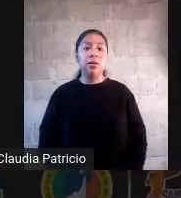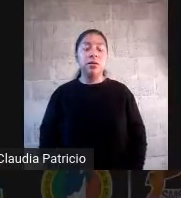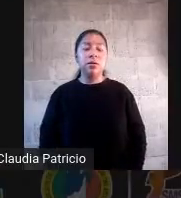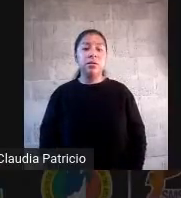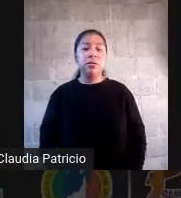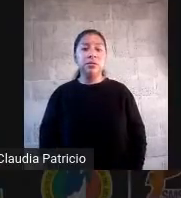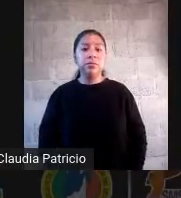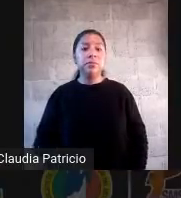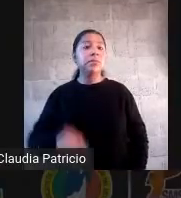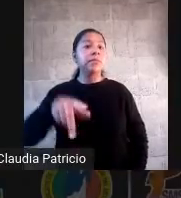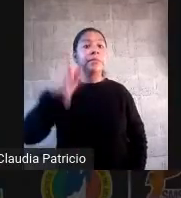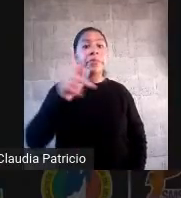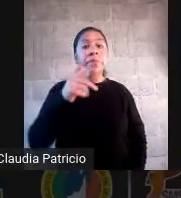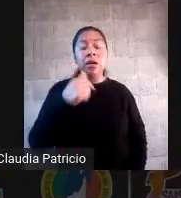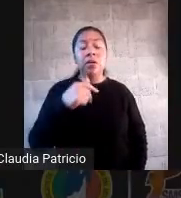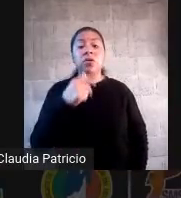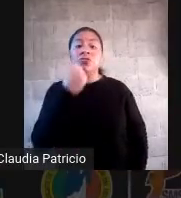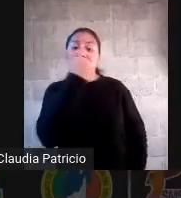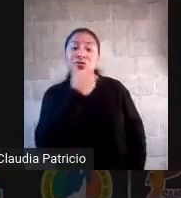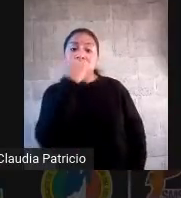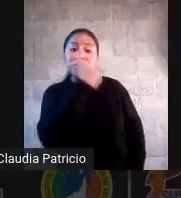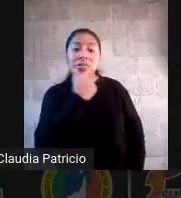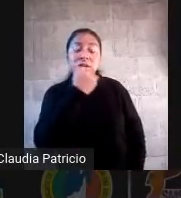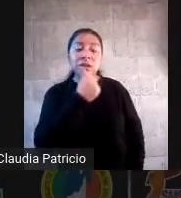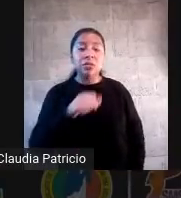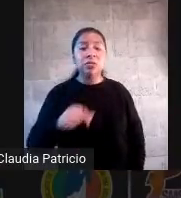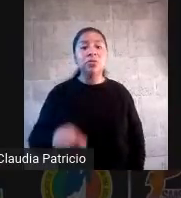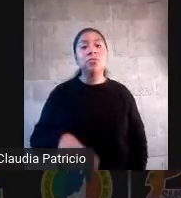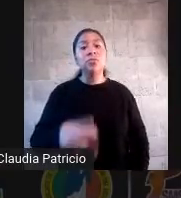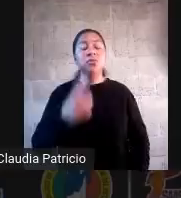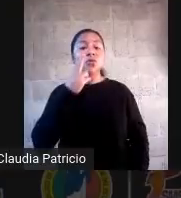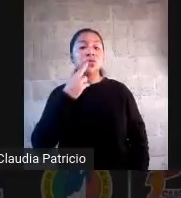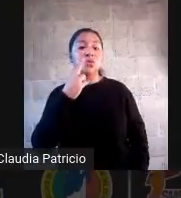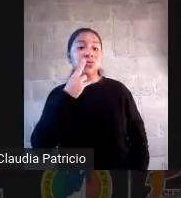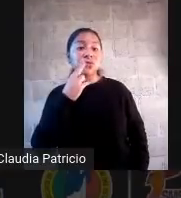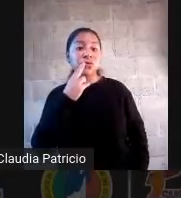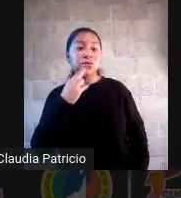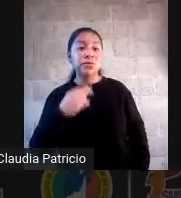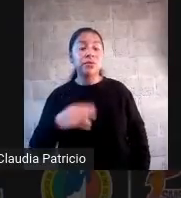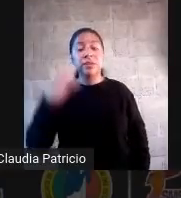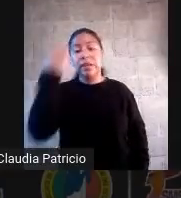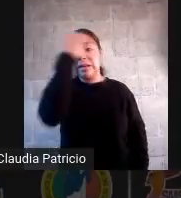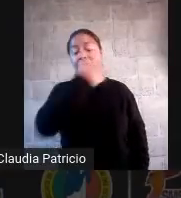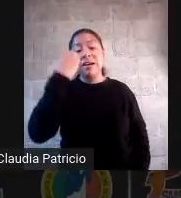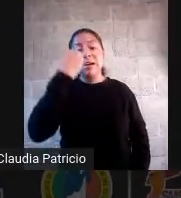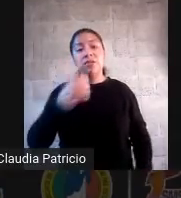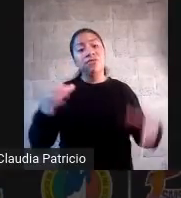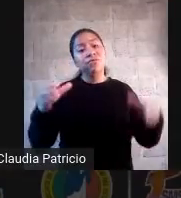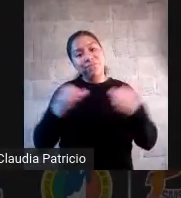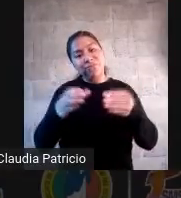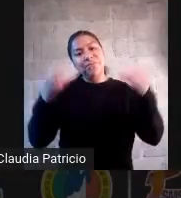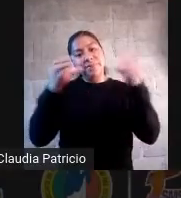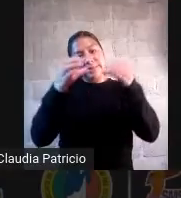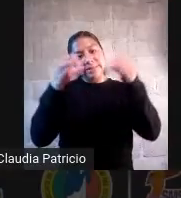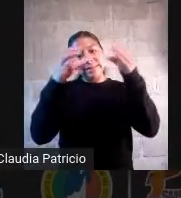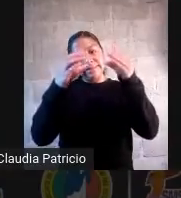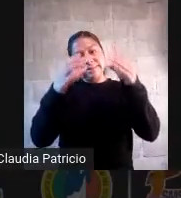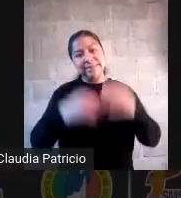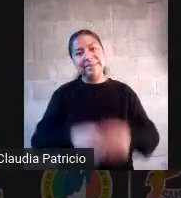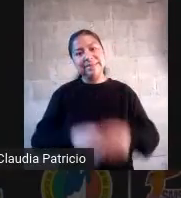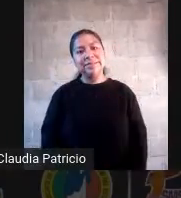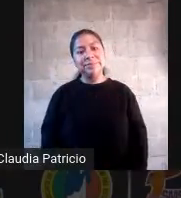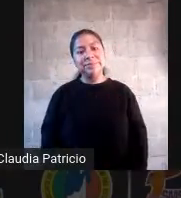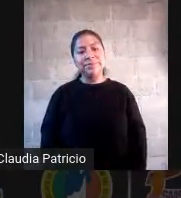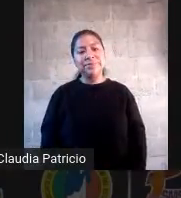sin usar la función formativa de la evaluación, ¿sí? Esa se la das